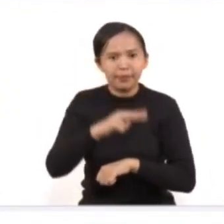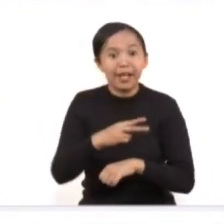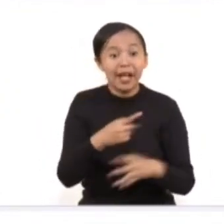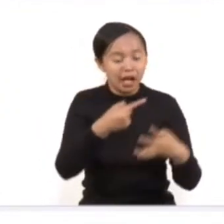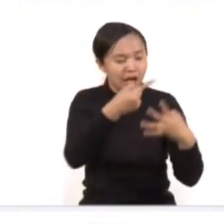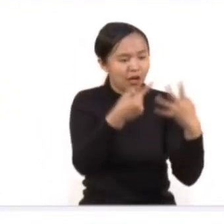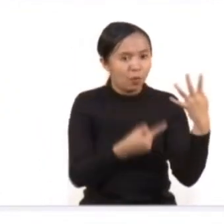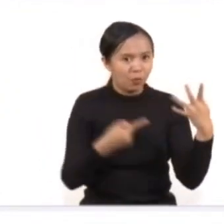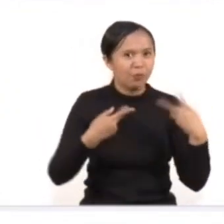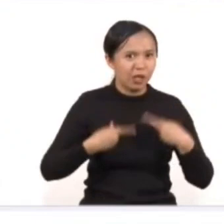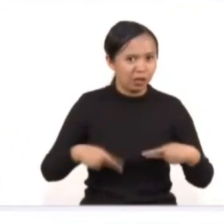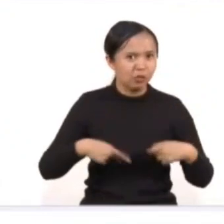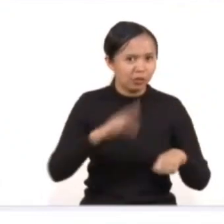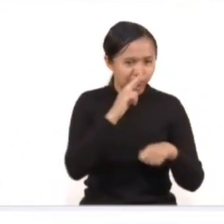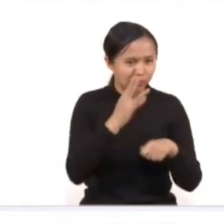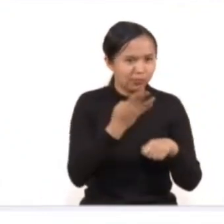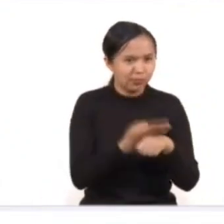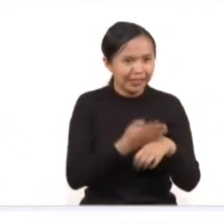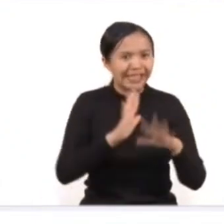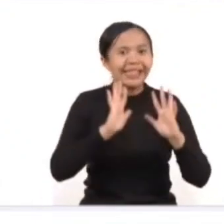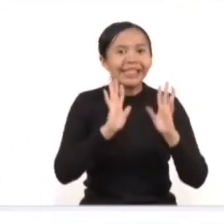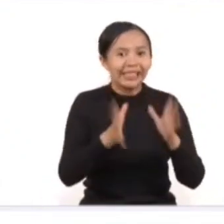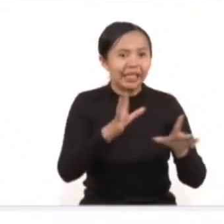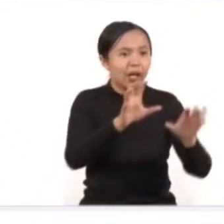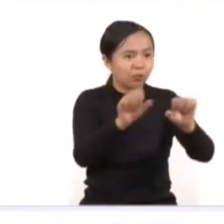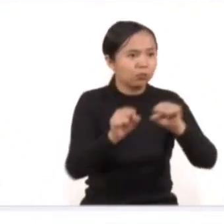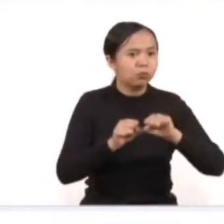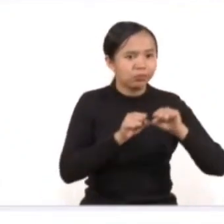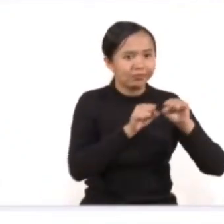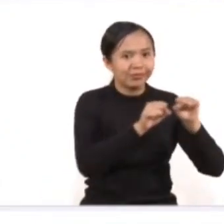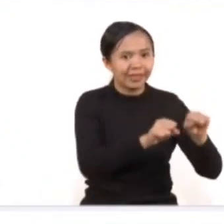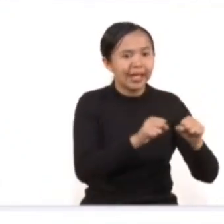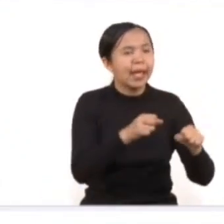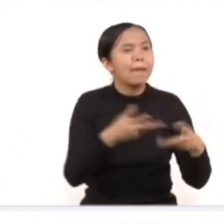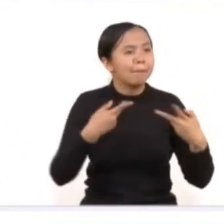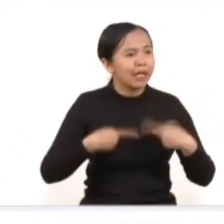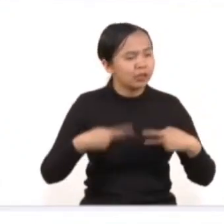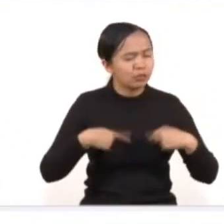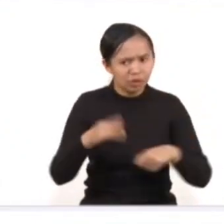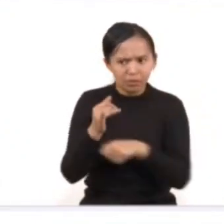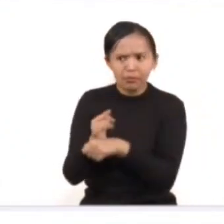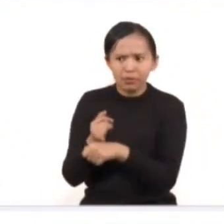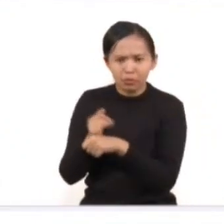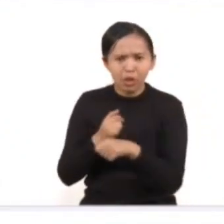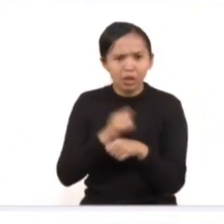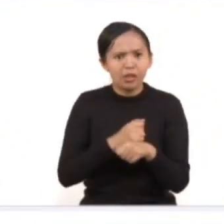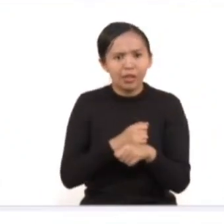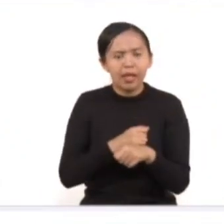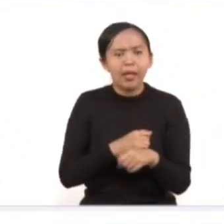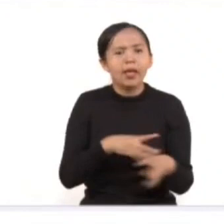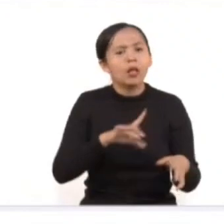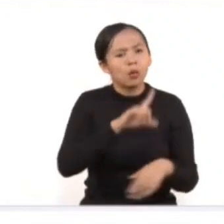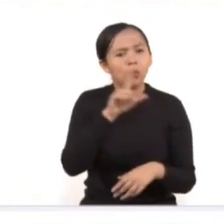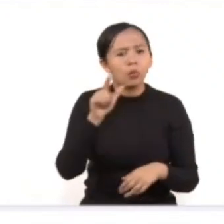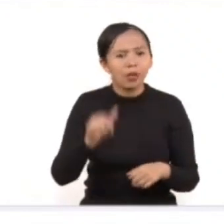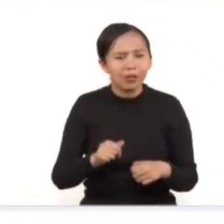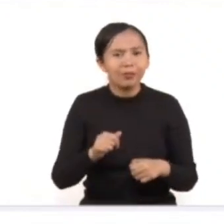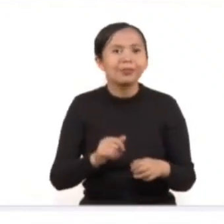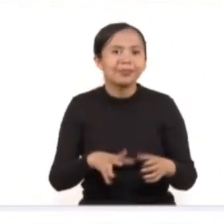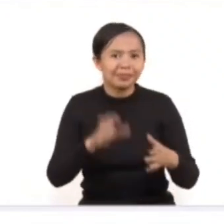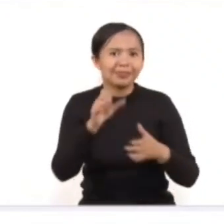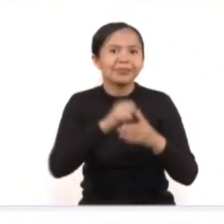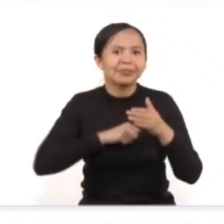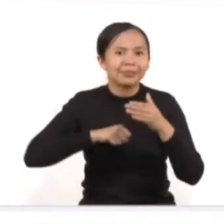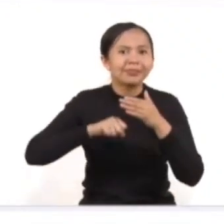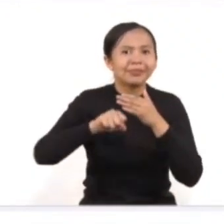involucradas fueron ya detenidas por elementos de nuestra policía de investigación, fueron vinculados a proceso y se